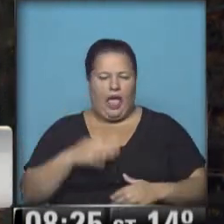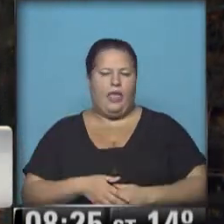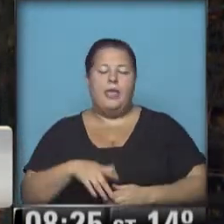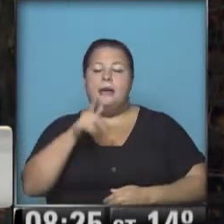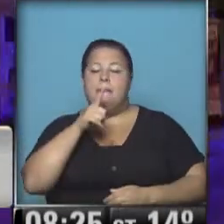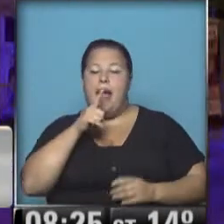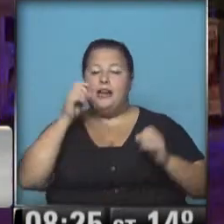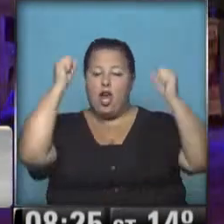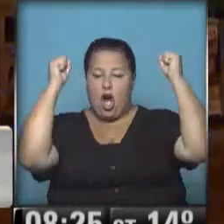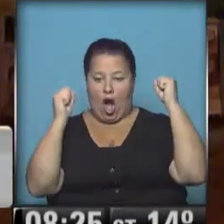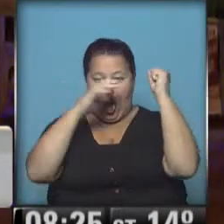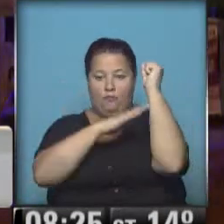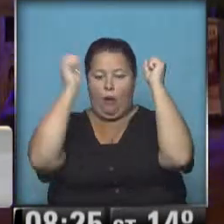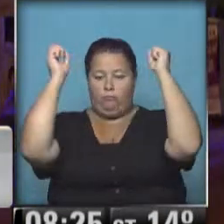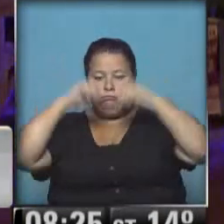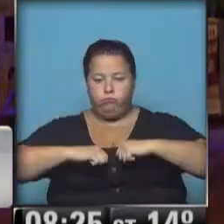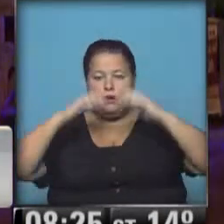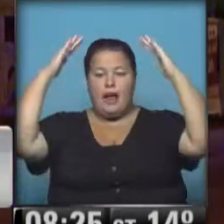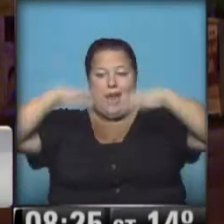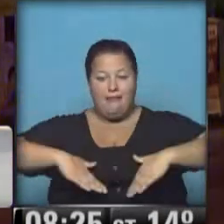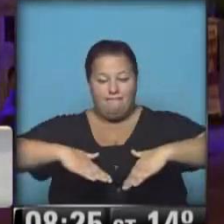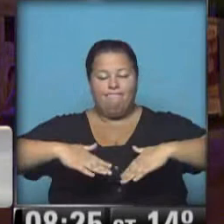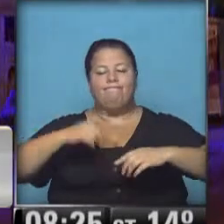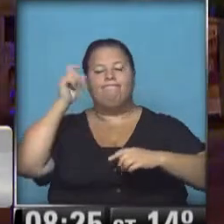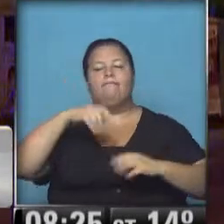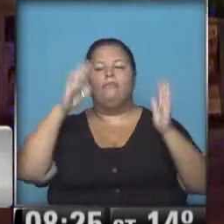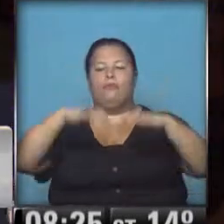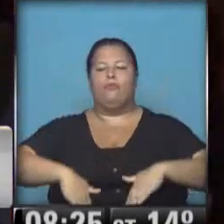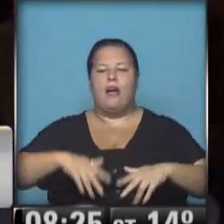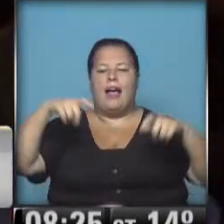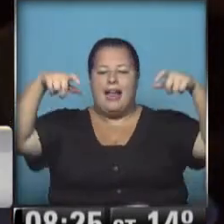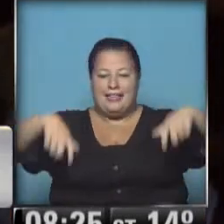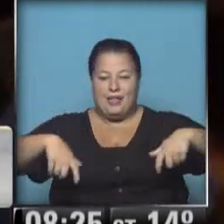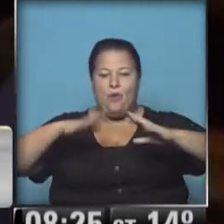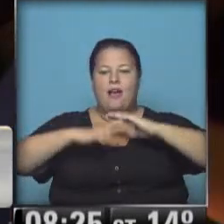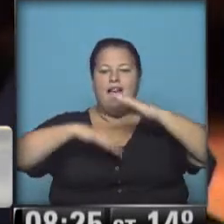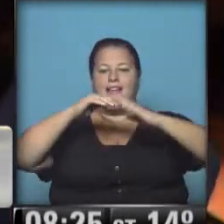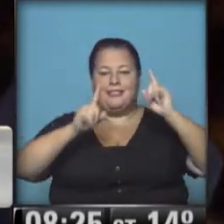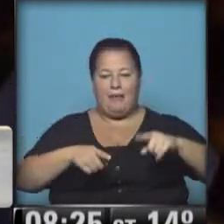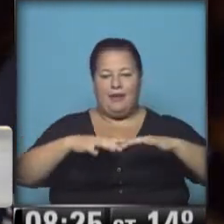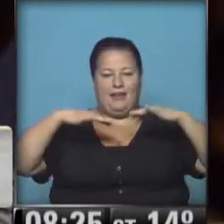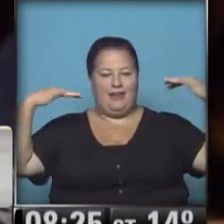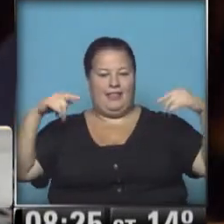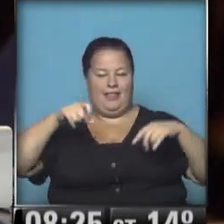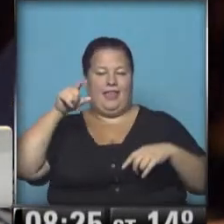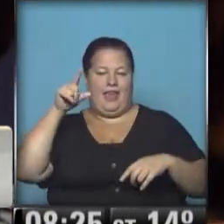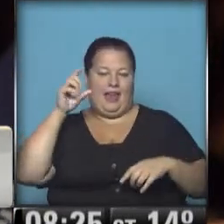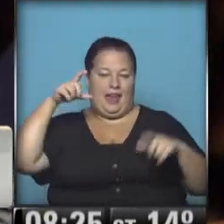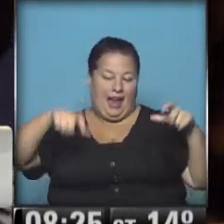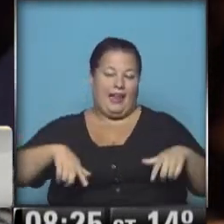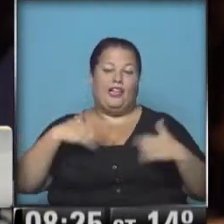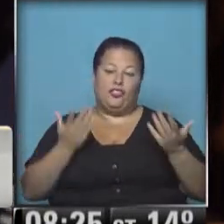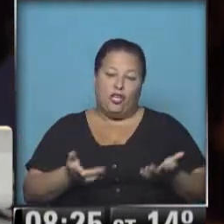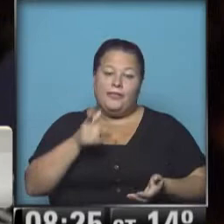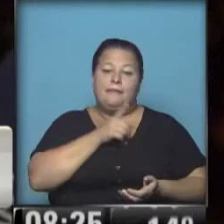Aparentemente las columnas que se dieron y el techo que cayó, cayó sobre las tribunas que se estaban construyendo del microestadio. Entonces eso